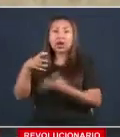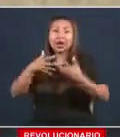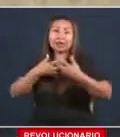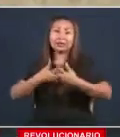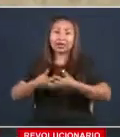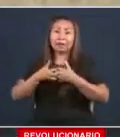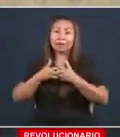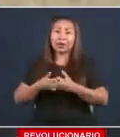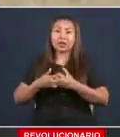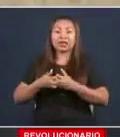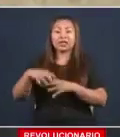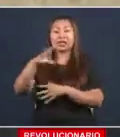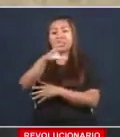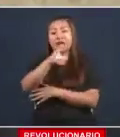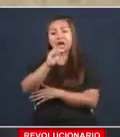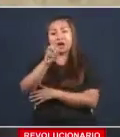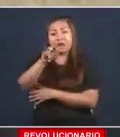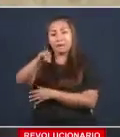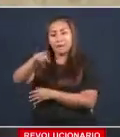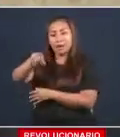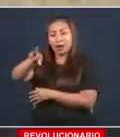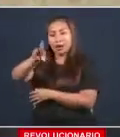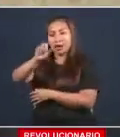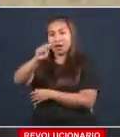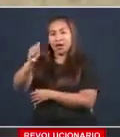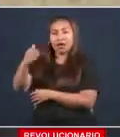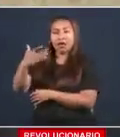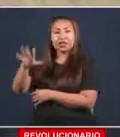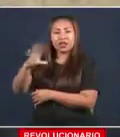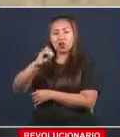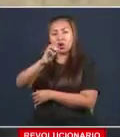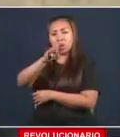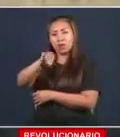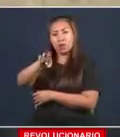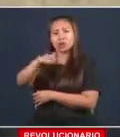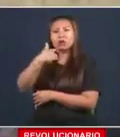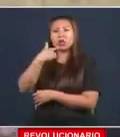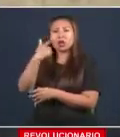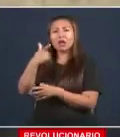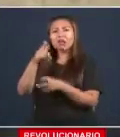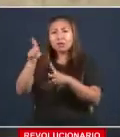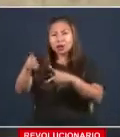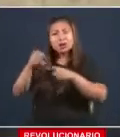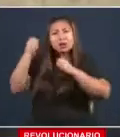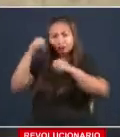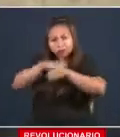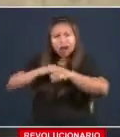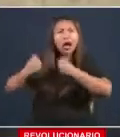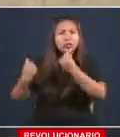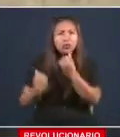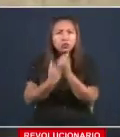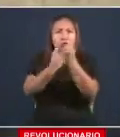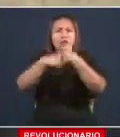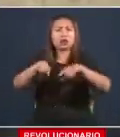la Cámara de Comercio sacar millones de los que han ganado en los últimos 100 años en ayudar al pueblo.